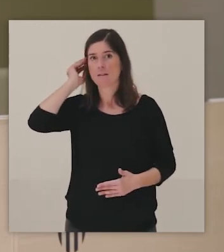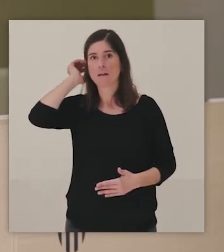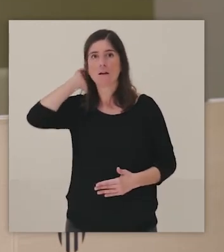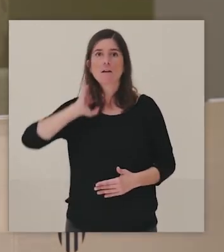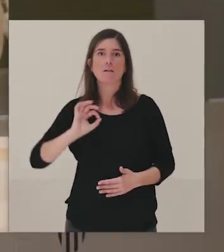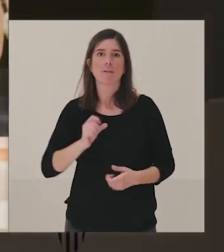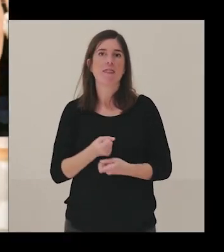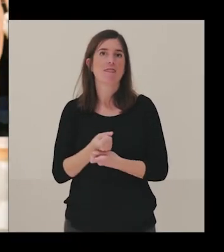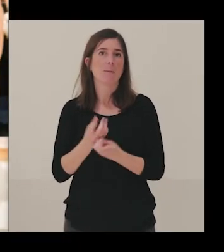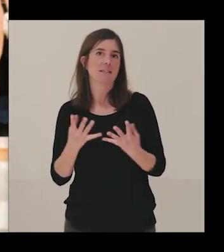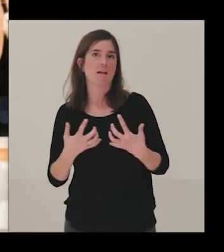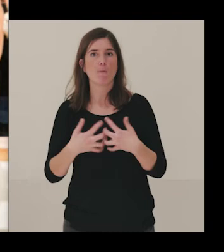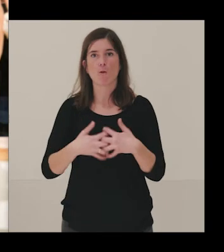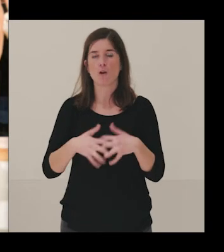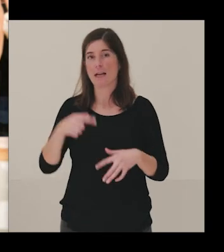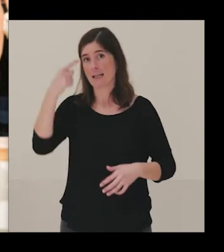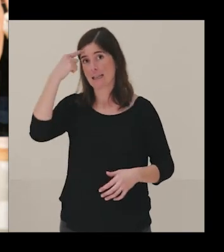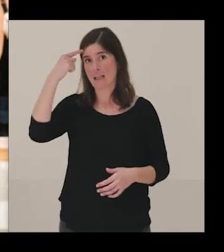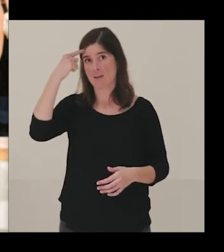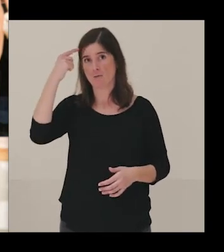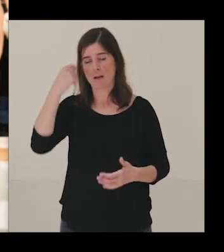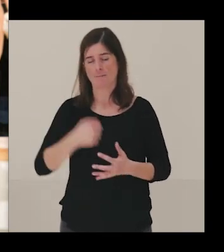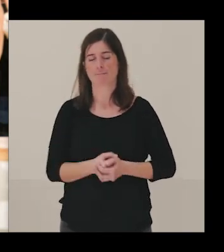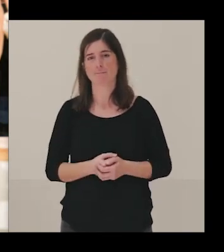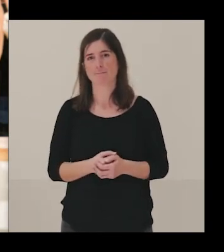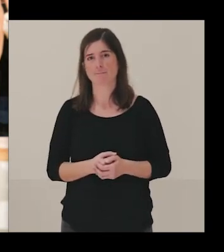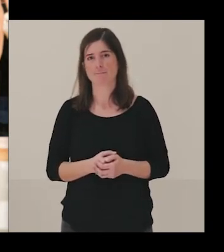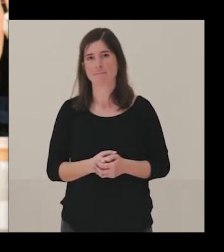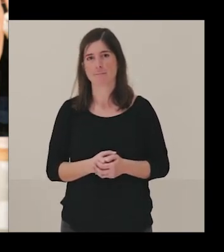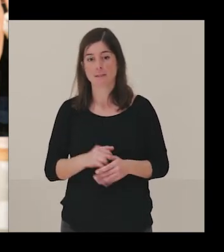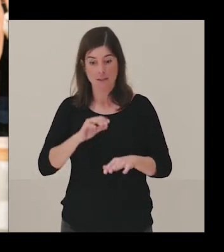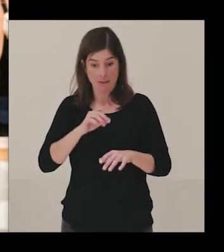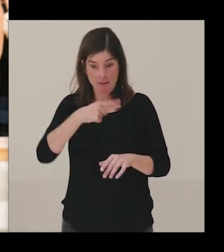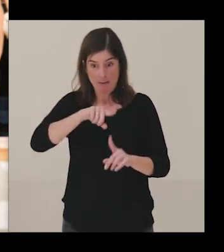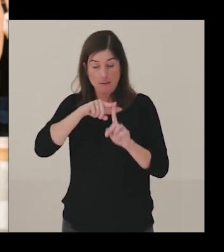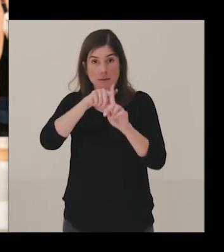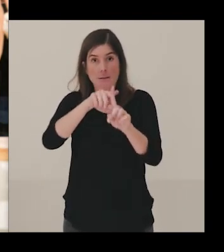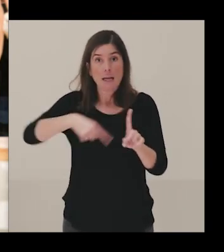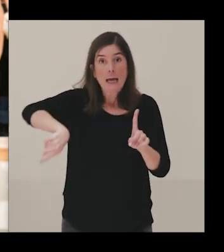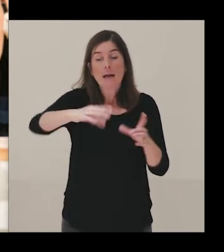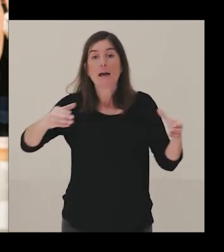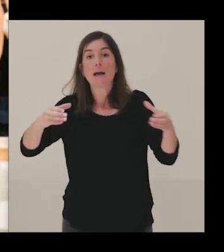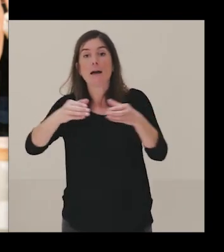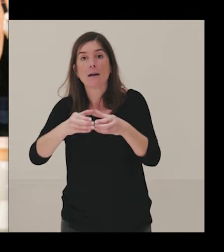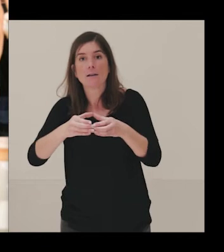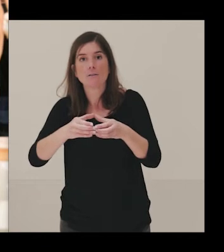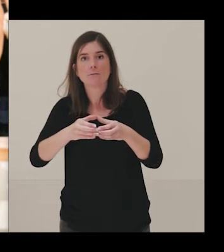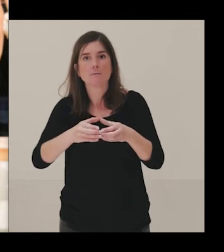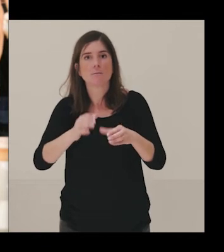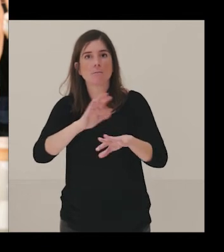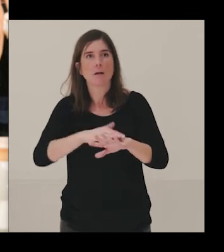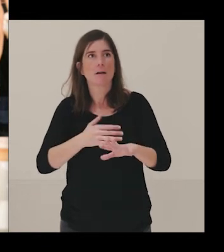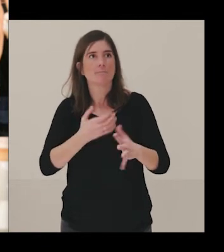intelectual, o veis ahí, diversidad funcional intelectual, adquieran unas habilidades,